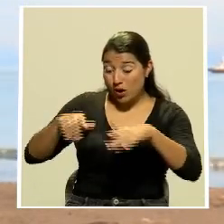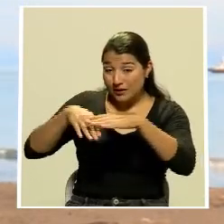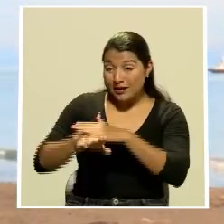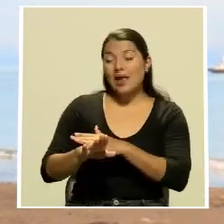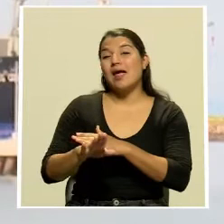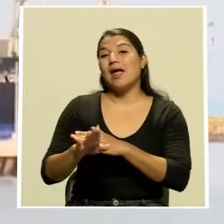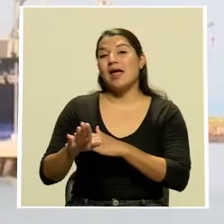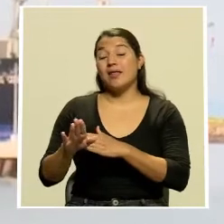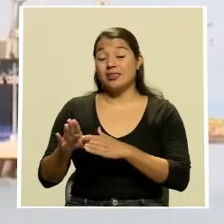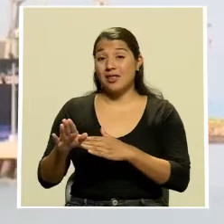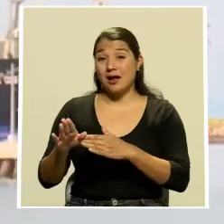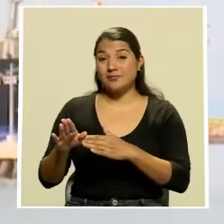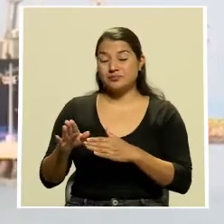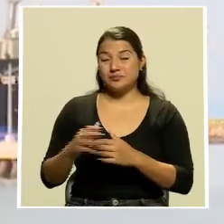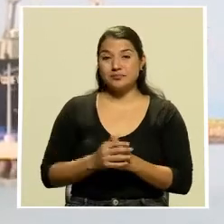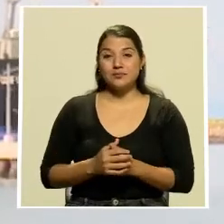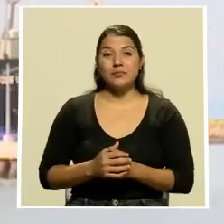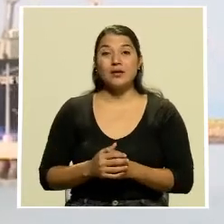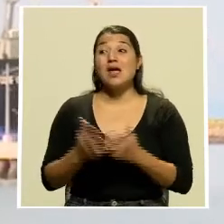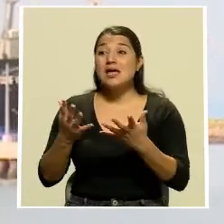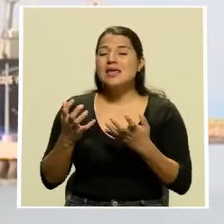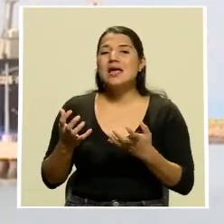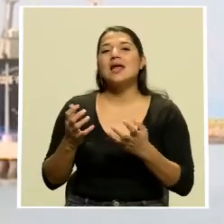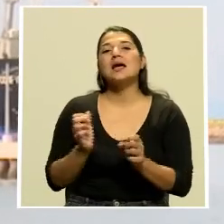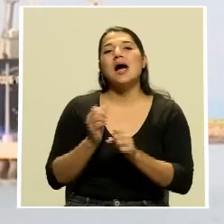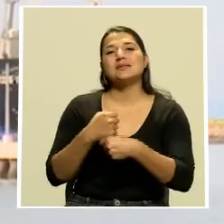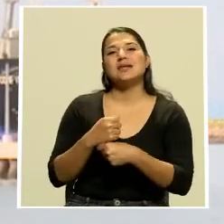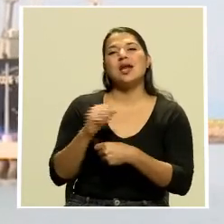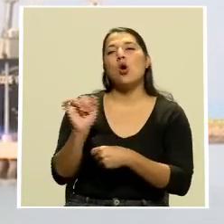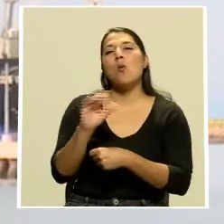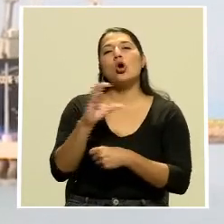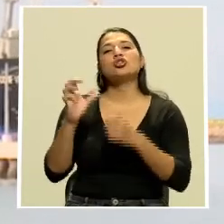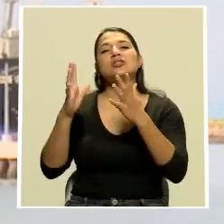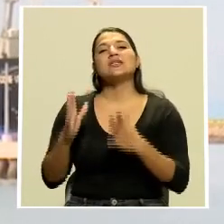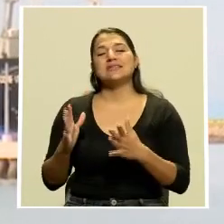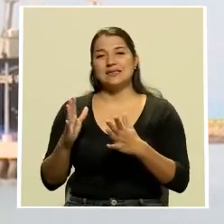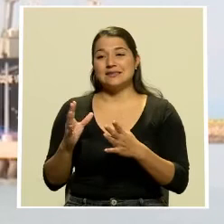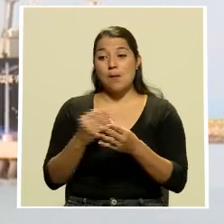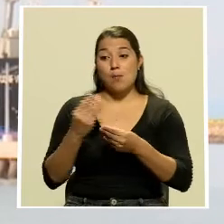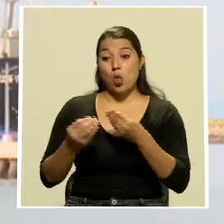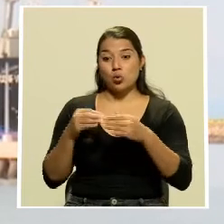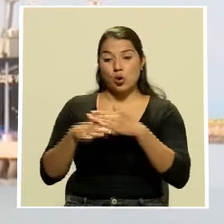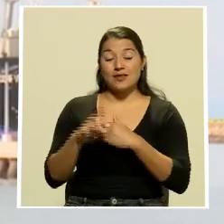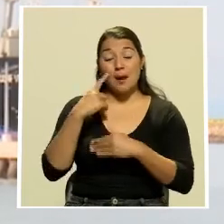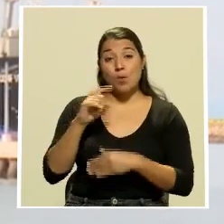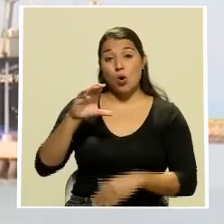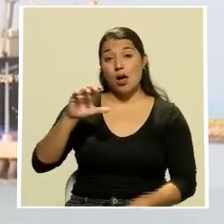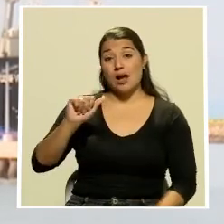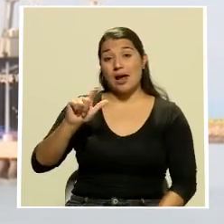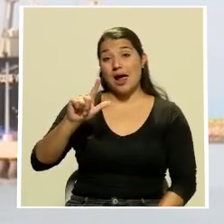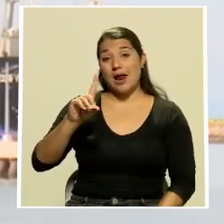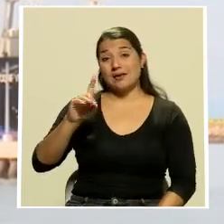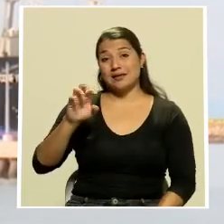aduanero de las mercancías que ingresan por Caldera, Moín y otros muelles del país. Los interesados en el proyecto aseguran que esto, además de mejorar